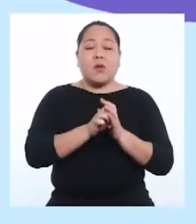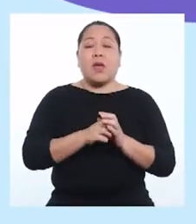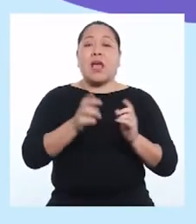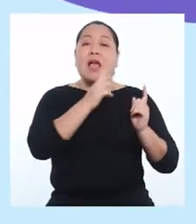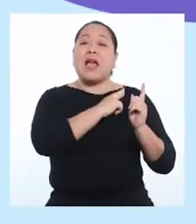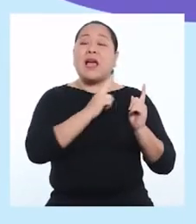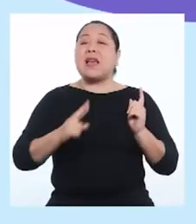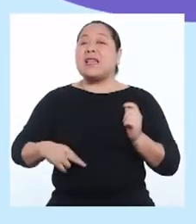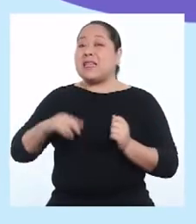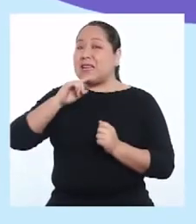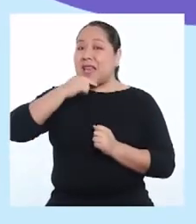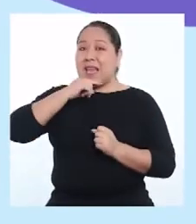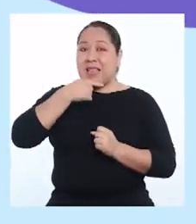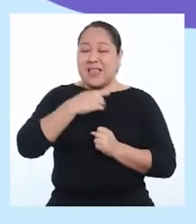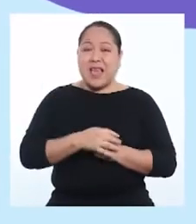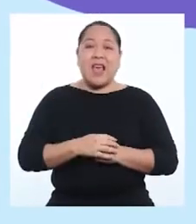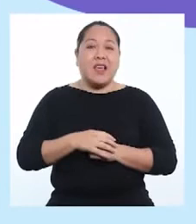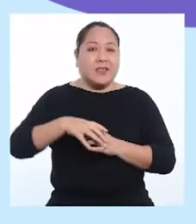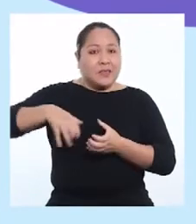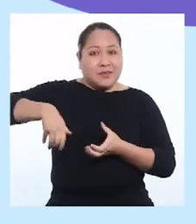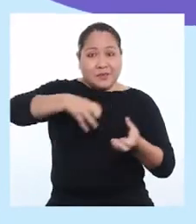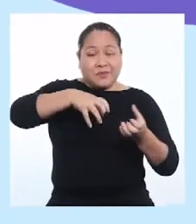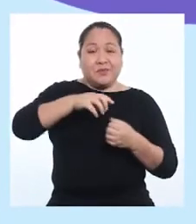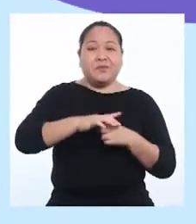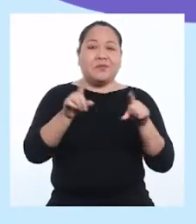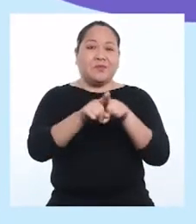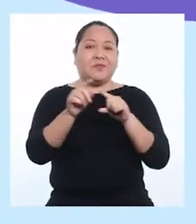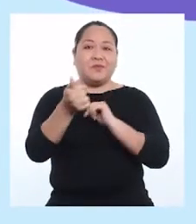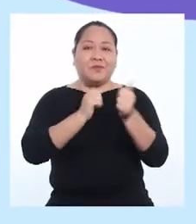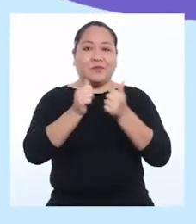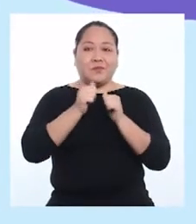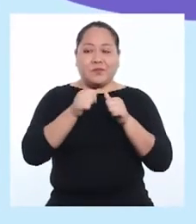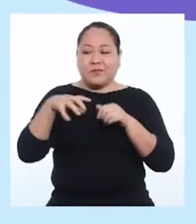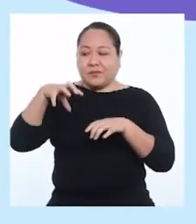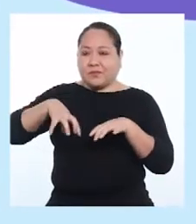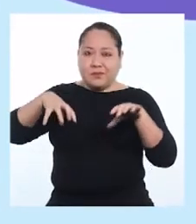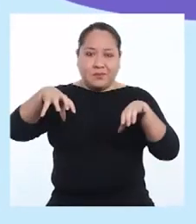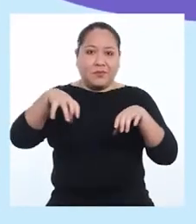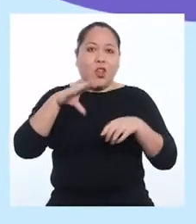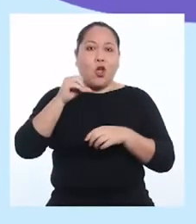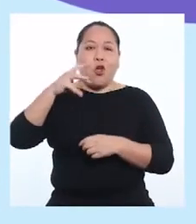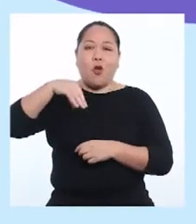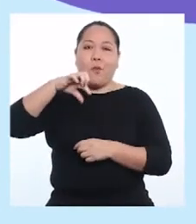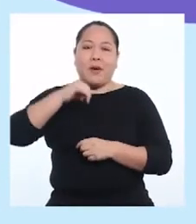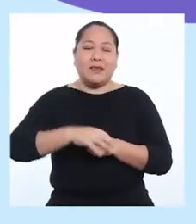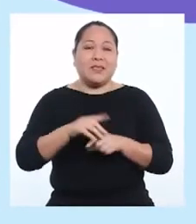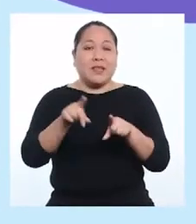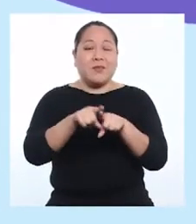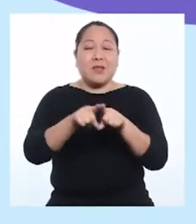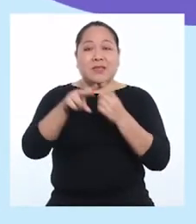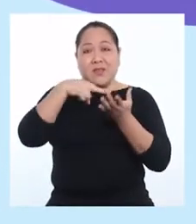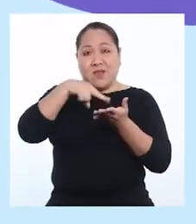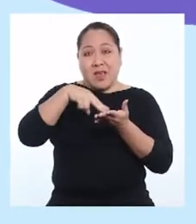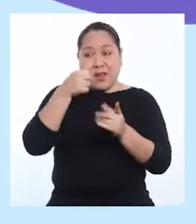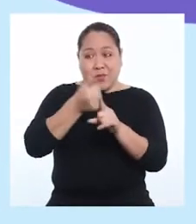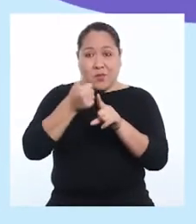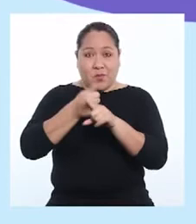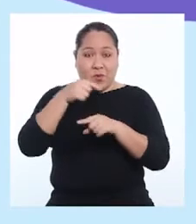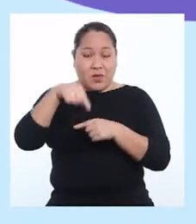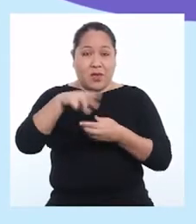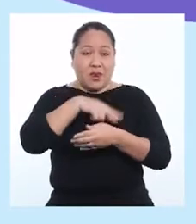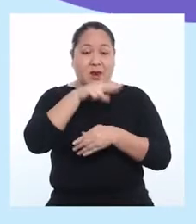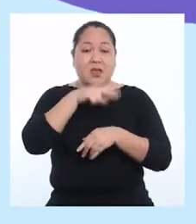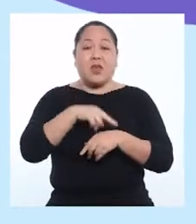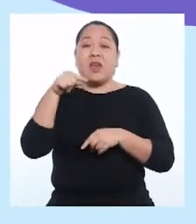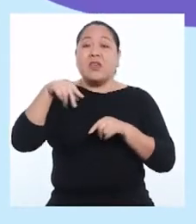de la arena de carnaval y el concurso de comparsas. También se bailan danzas tradicionales de la región. En